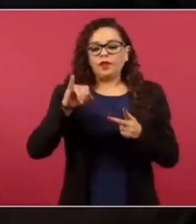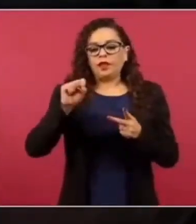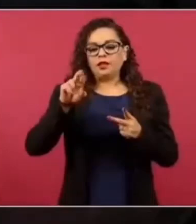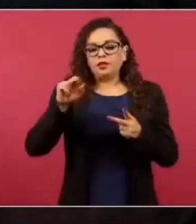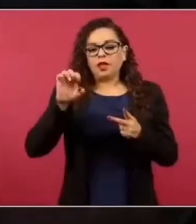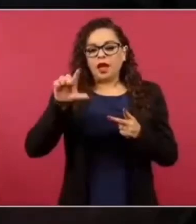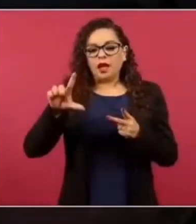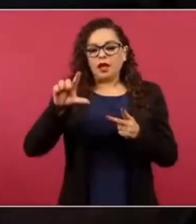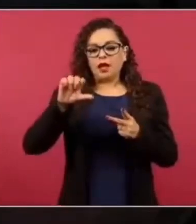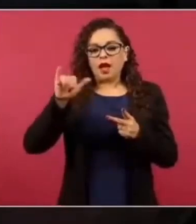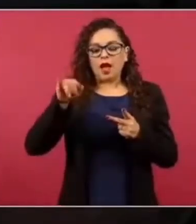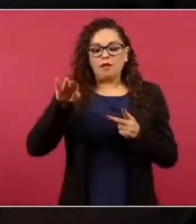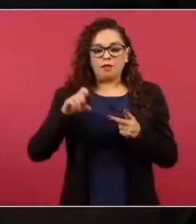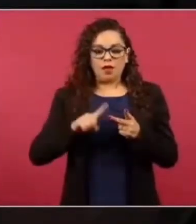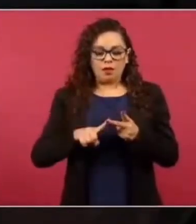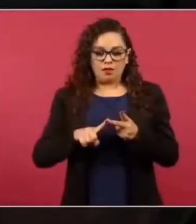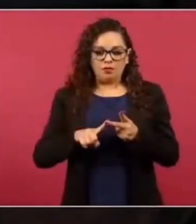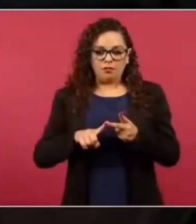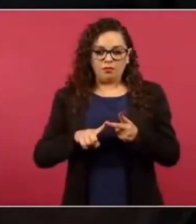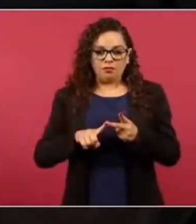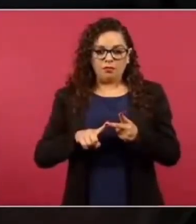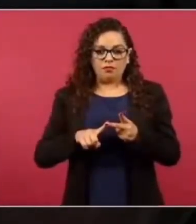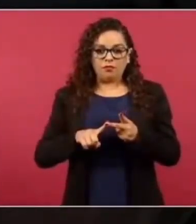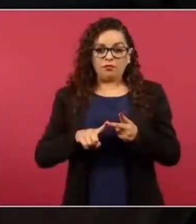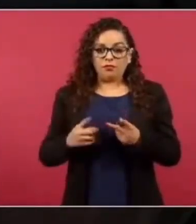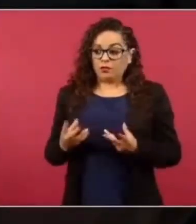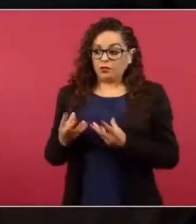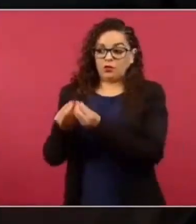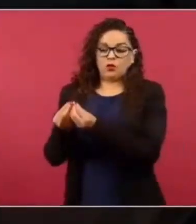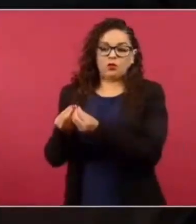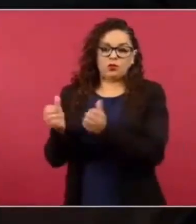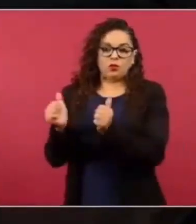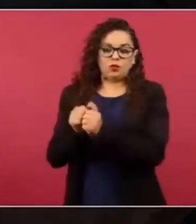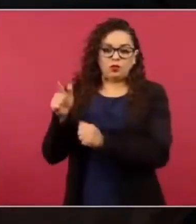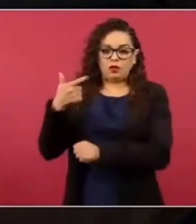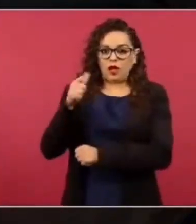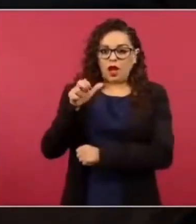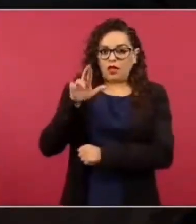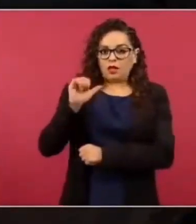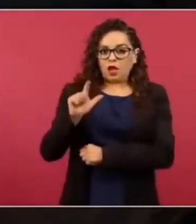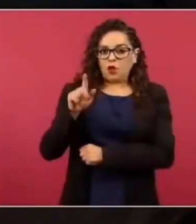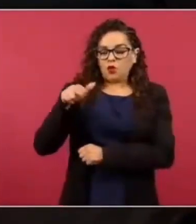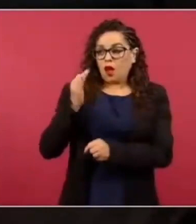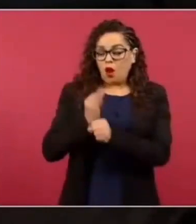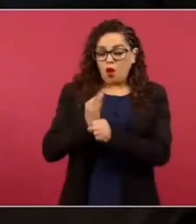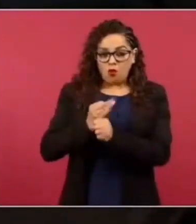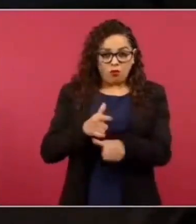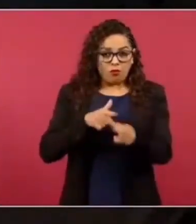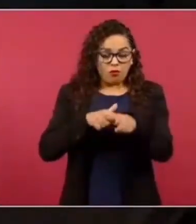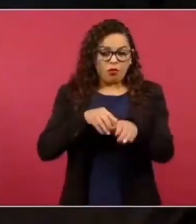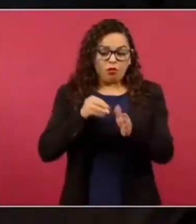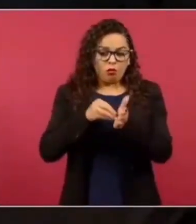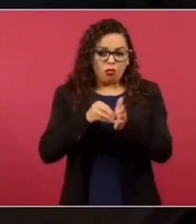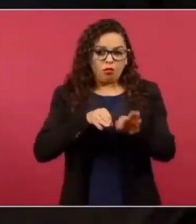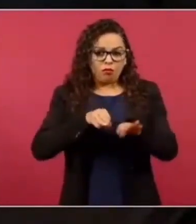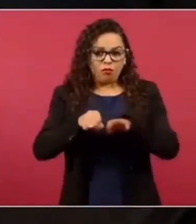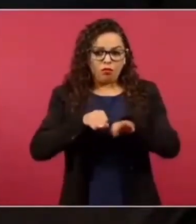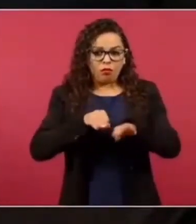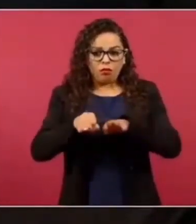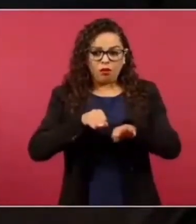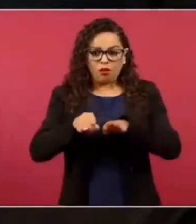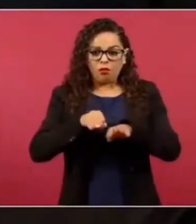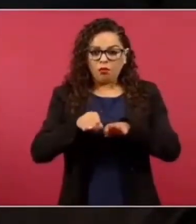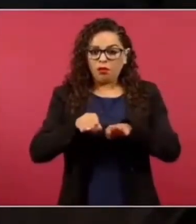Israel Galván Jaime, quienes, bueno, pues fueron cercanos a García Luna, que actualmente continúan en algunas labores. En el